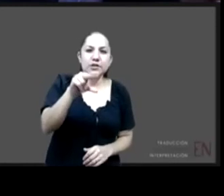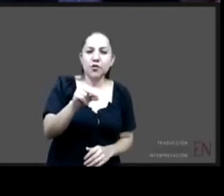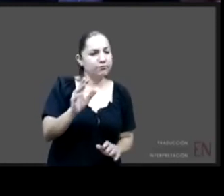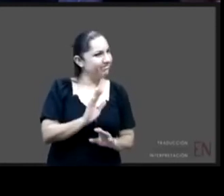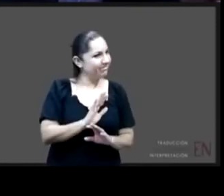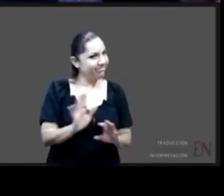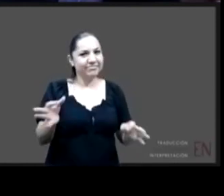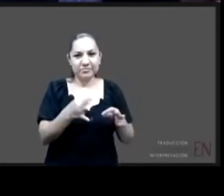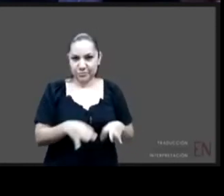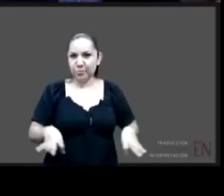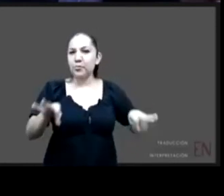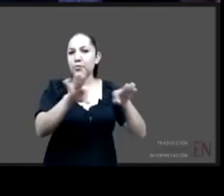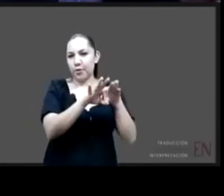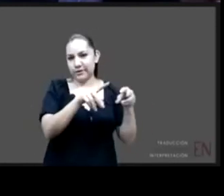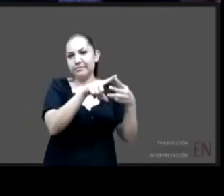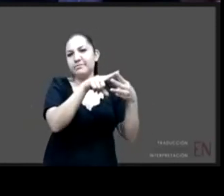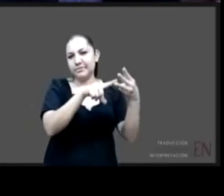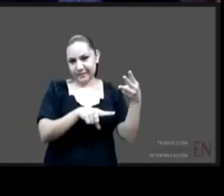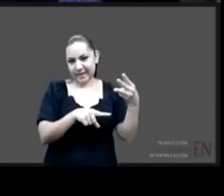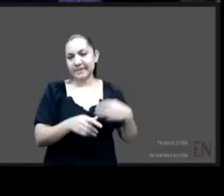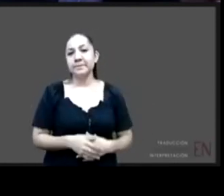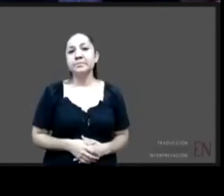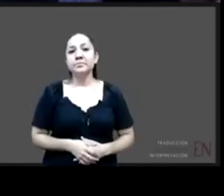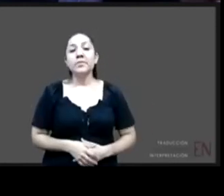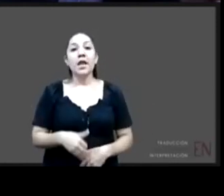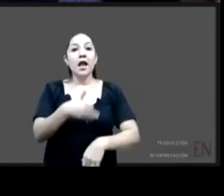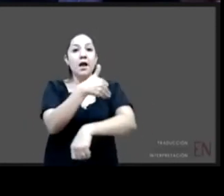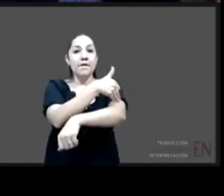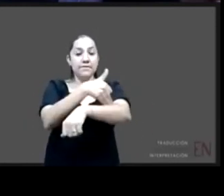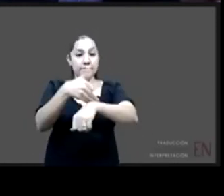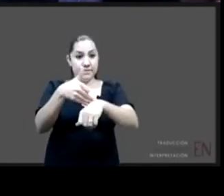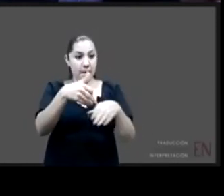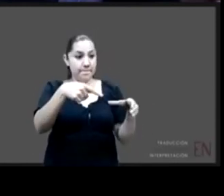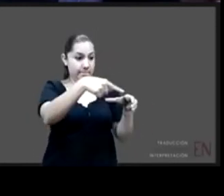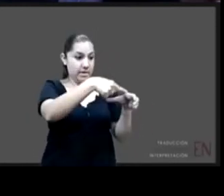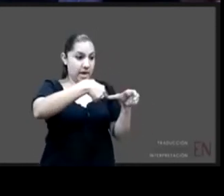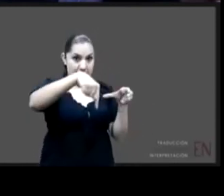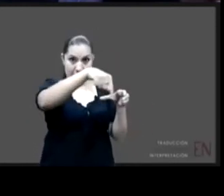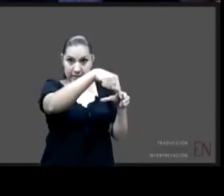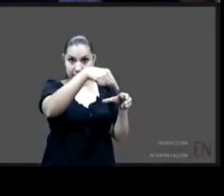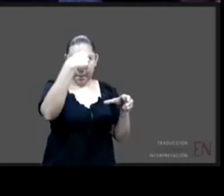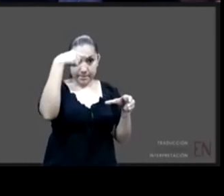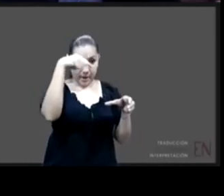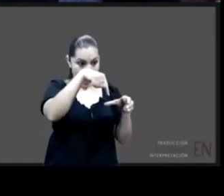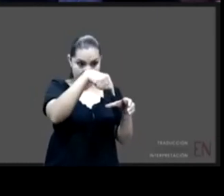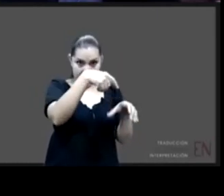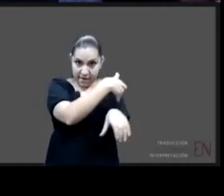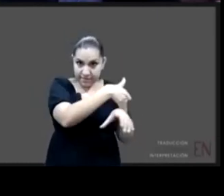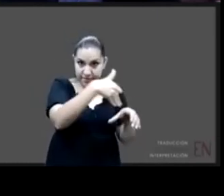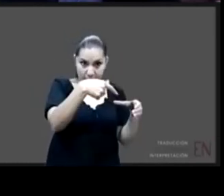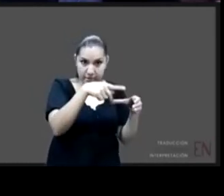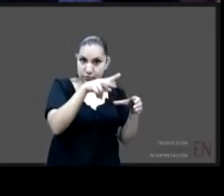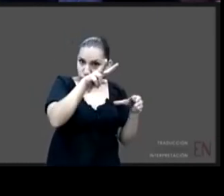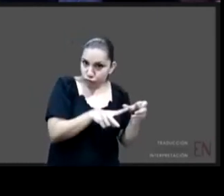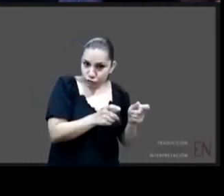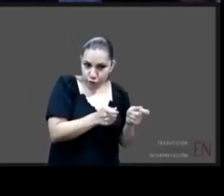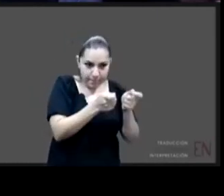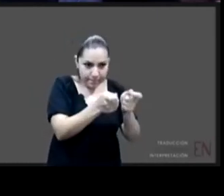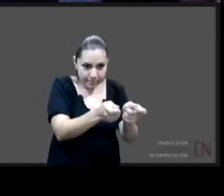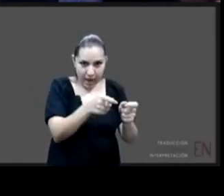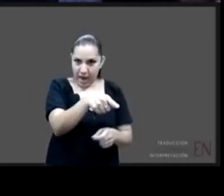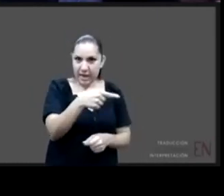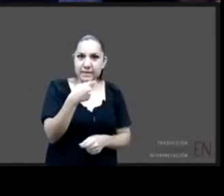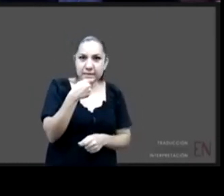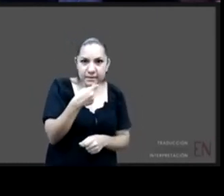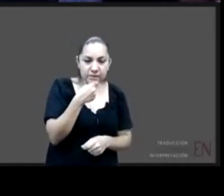la familia sea nuestro socio en la garantía del derecho al niño tiene que tener el apoyo